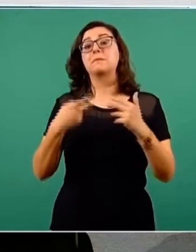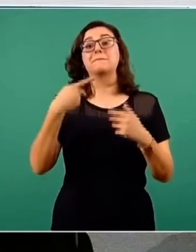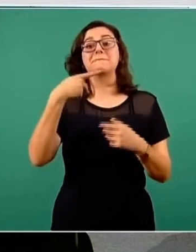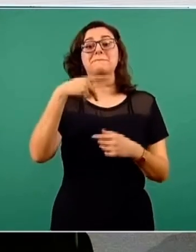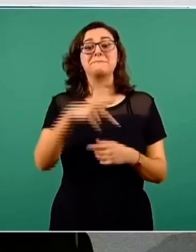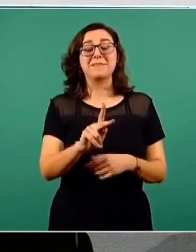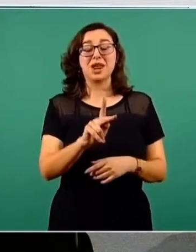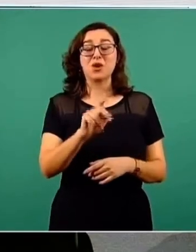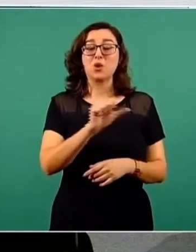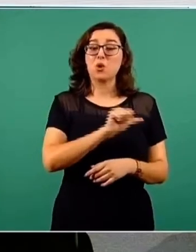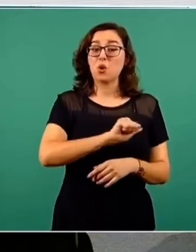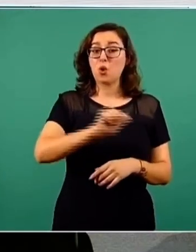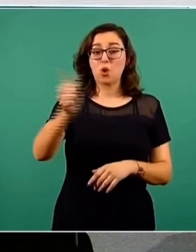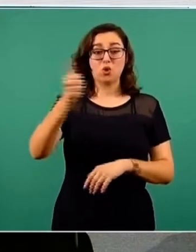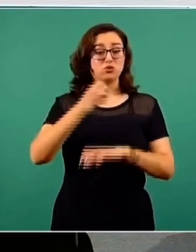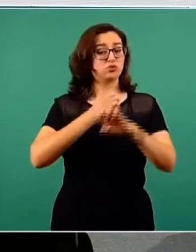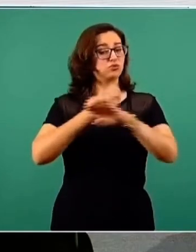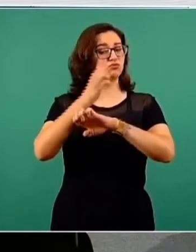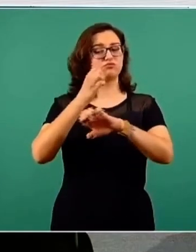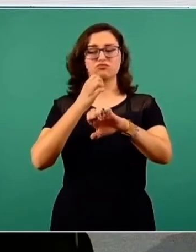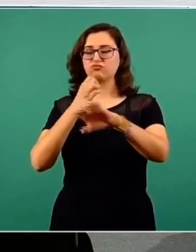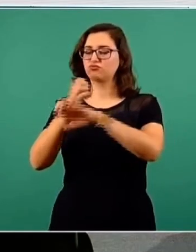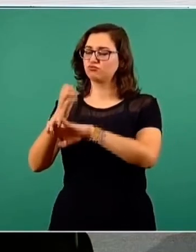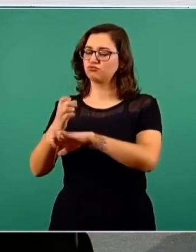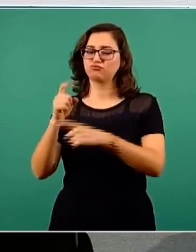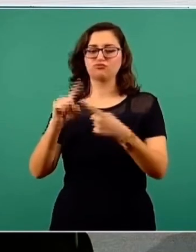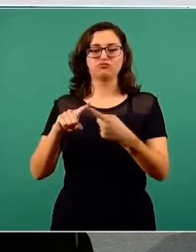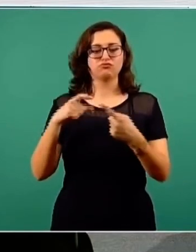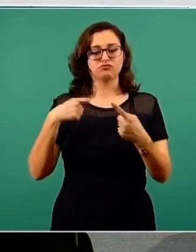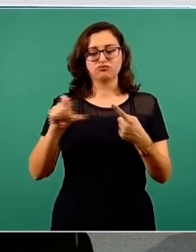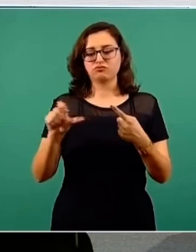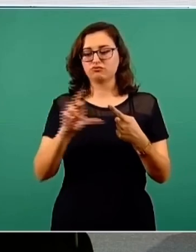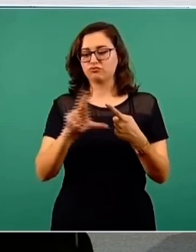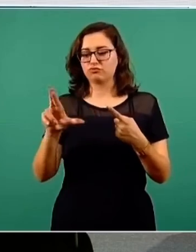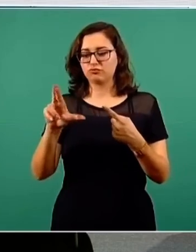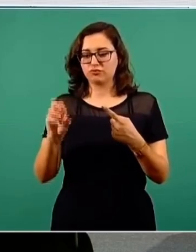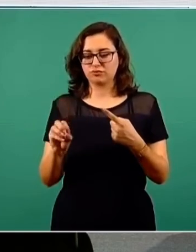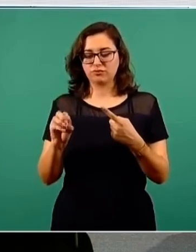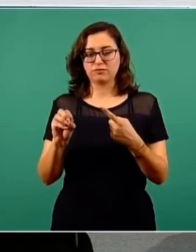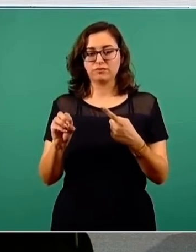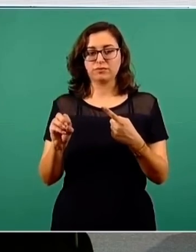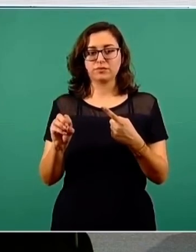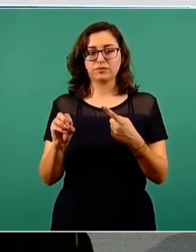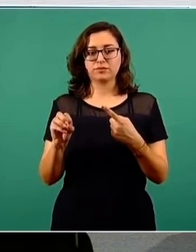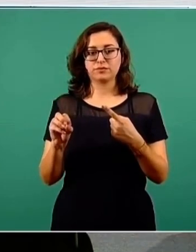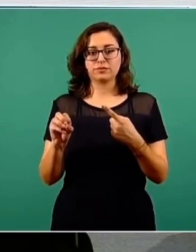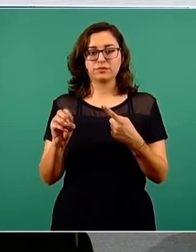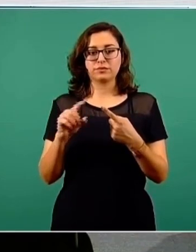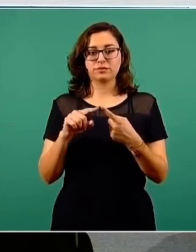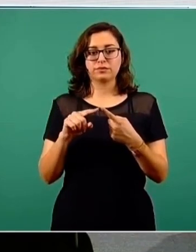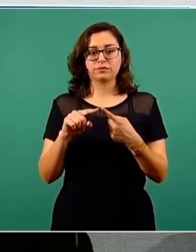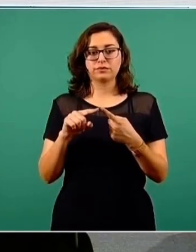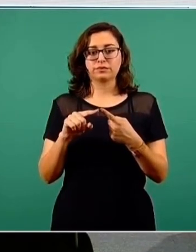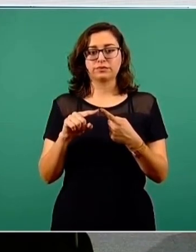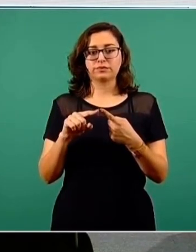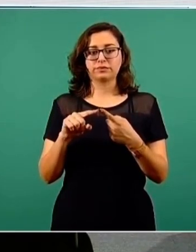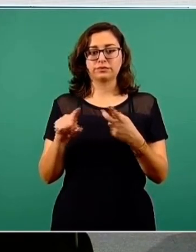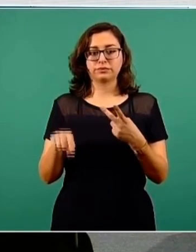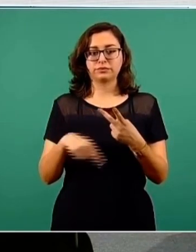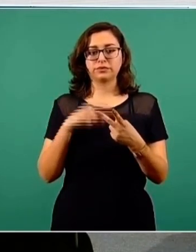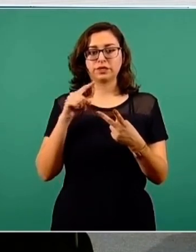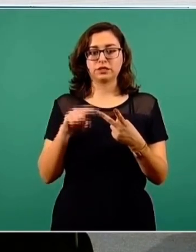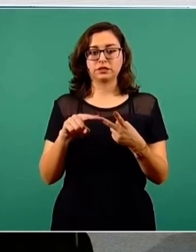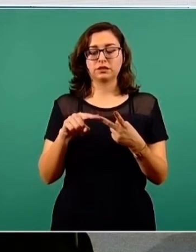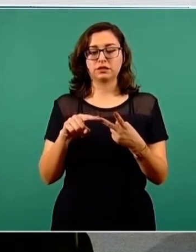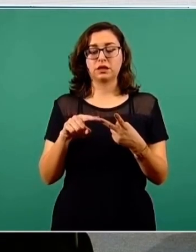entidades, algunas que ya hemos comentado, Quintana Roo, digo, las mismas entidades que estuvieron el viernes pasado, que se anunciaron